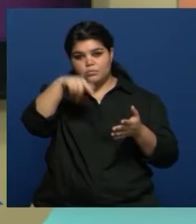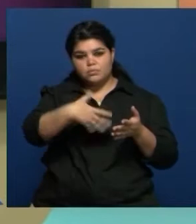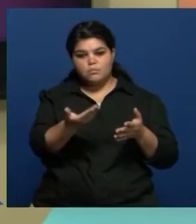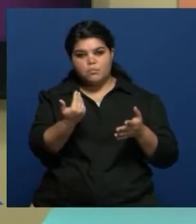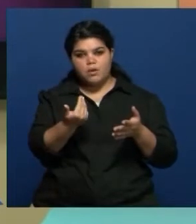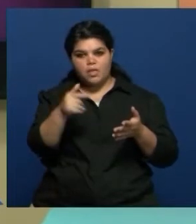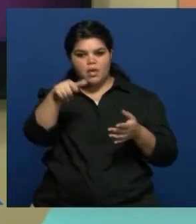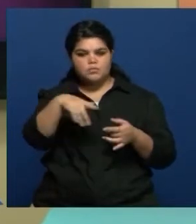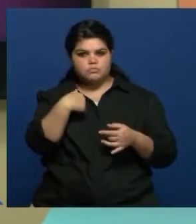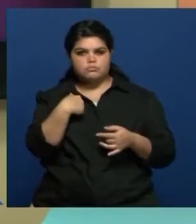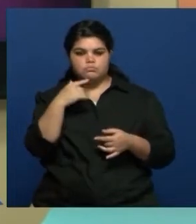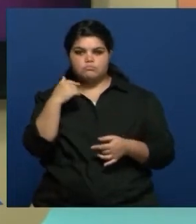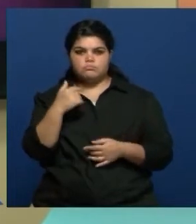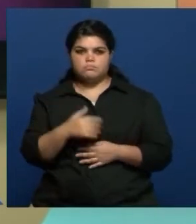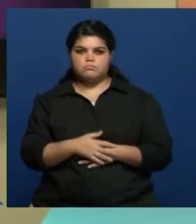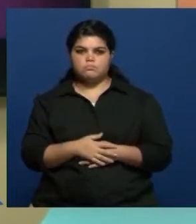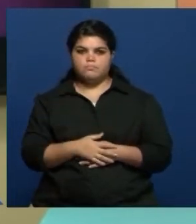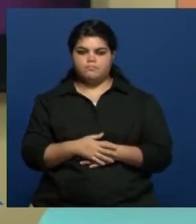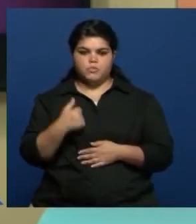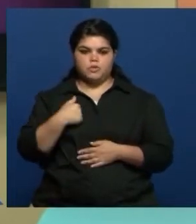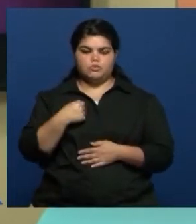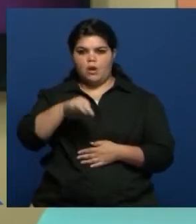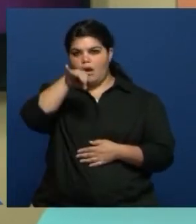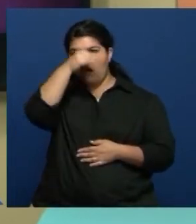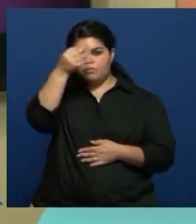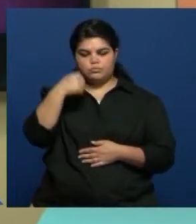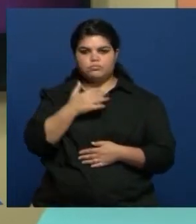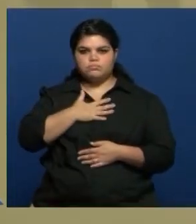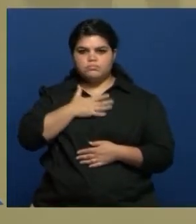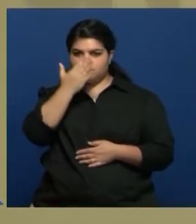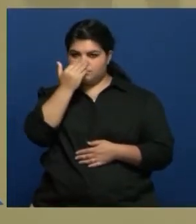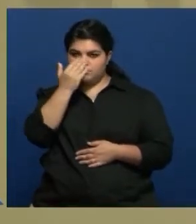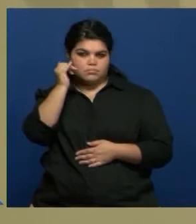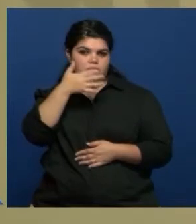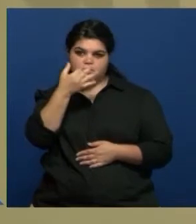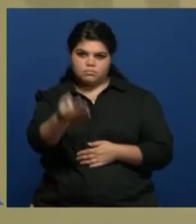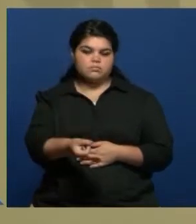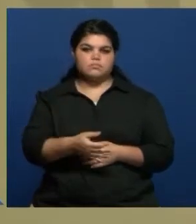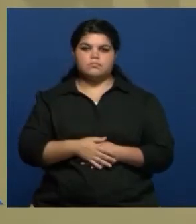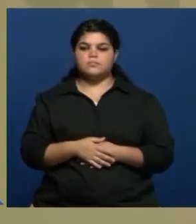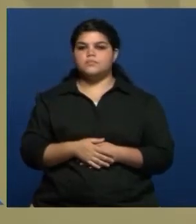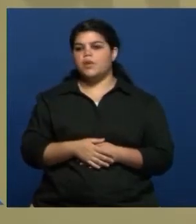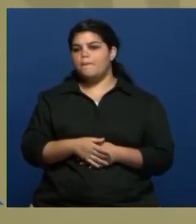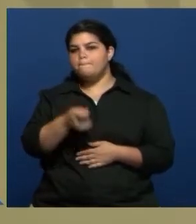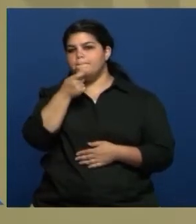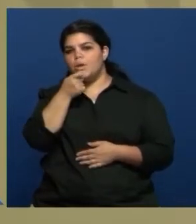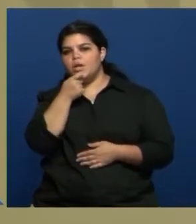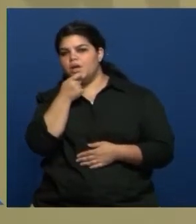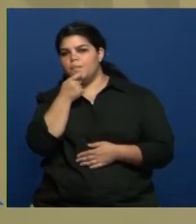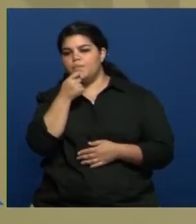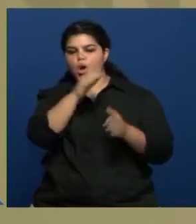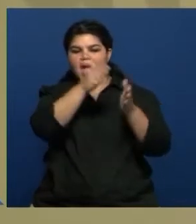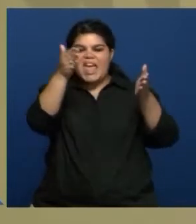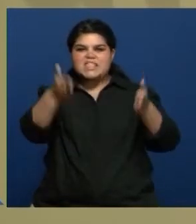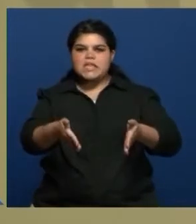yo por lo menos como actor lo siento eso. Y un ejemplo o una escena, por ejemplo, son situaciones